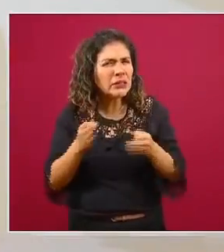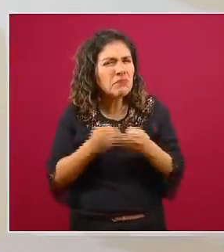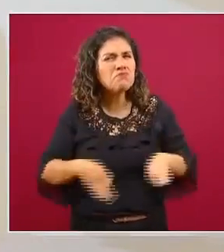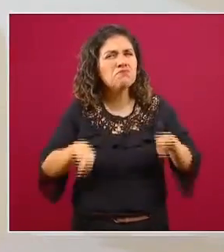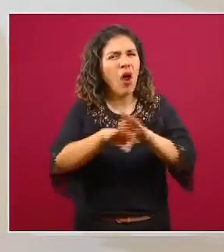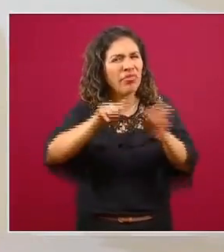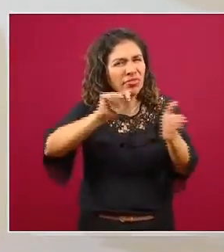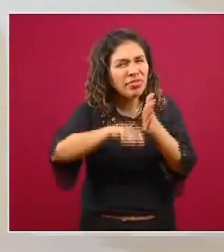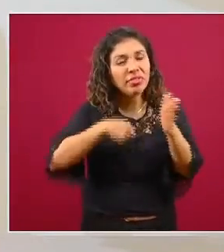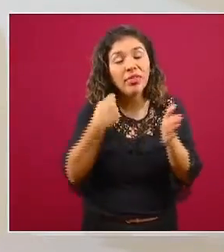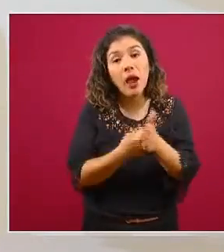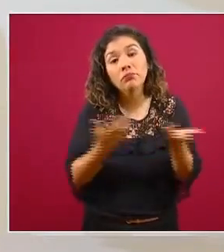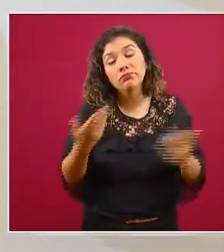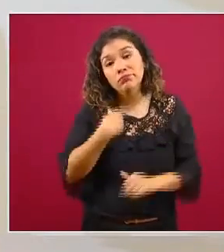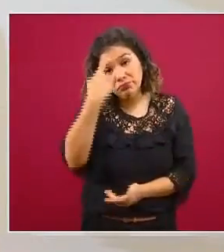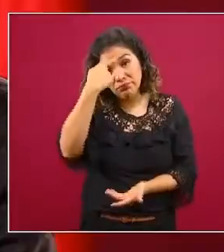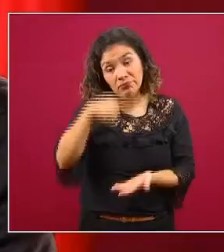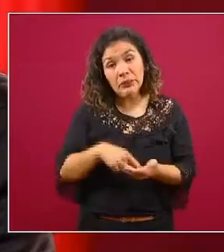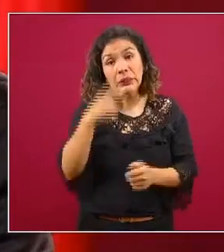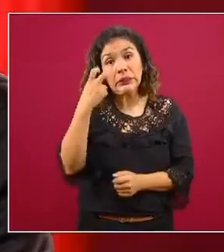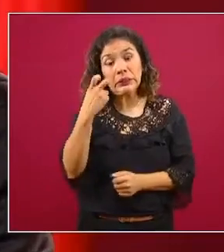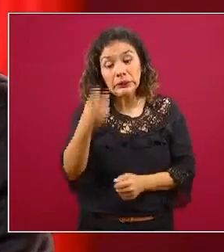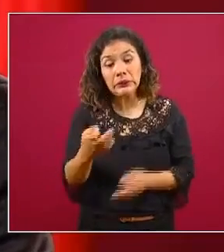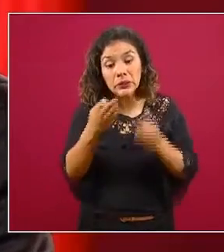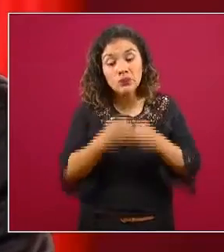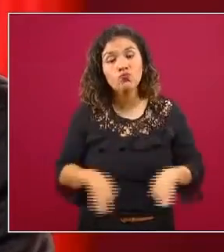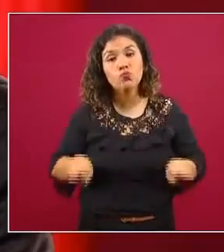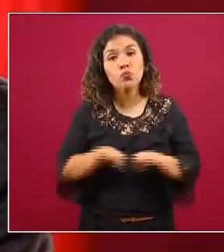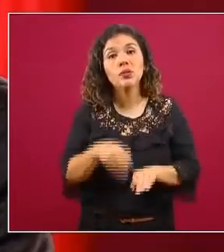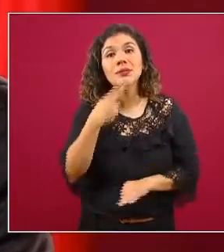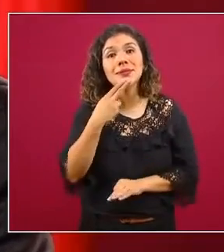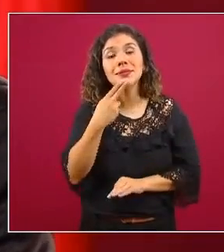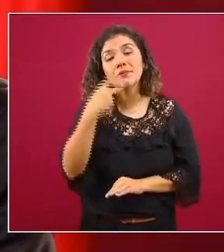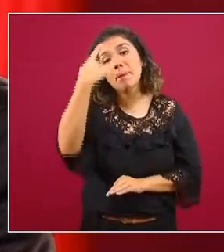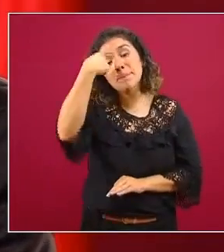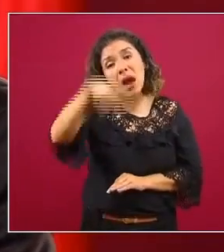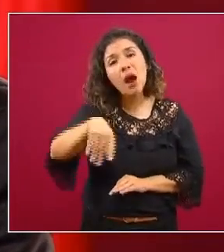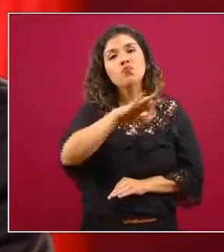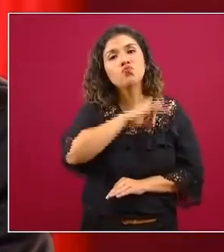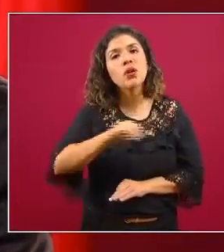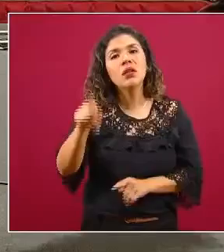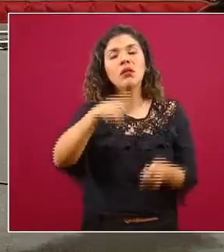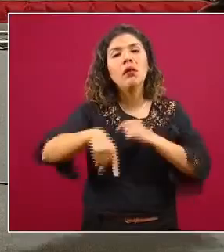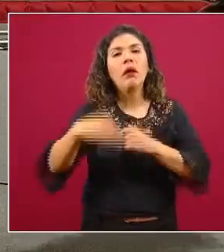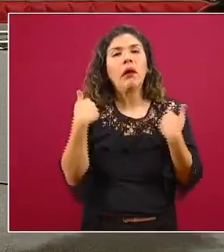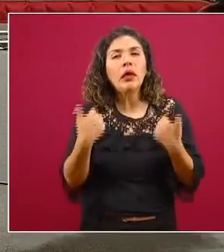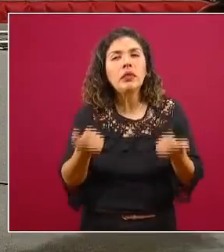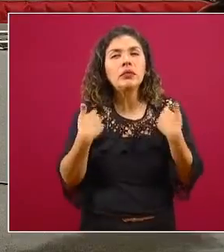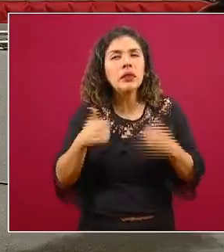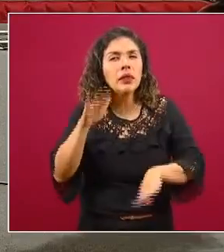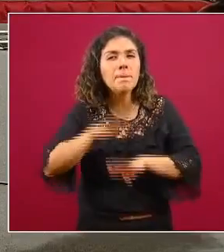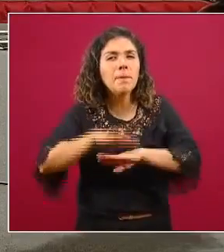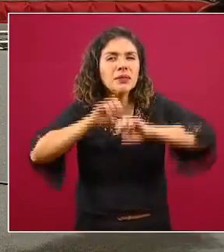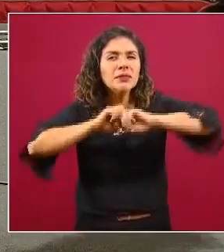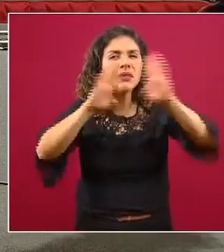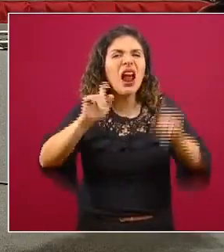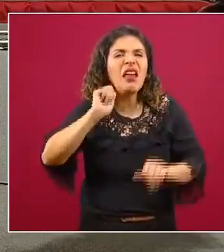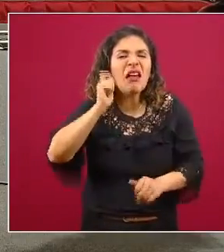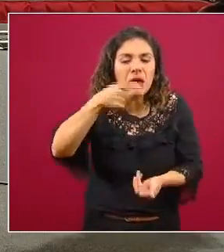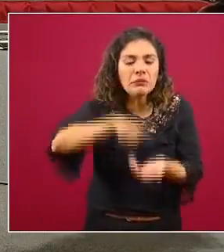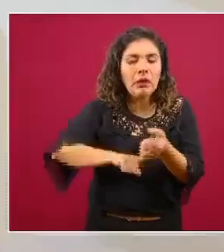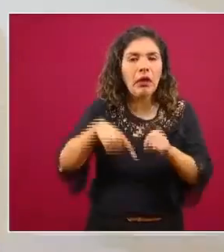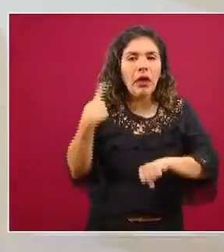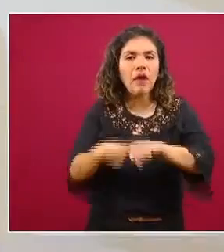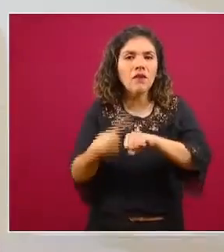creemos que es un elemento que nos permite tener mucha más claridad de la pandemia también